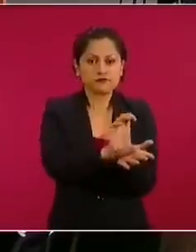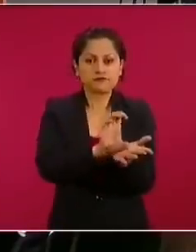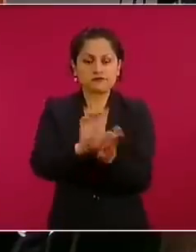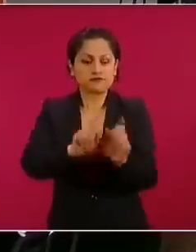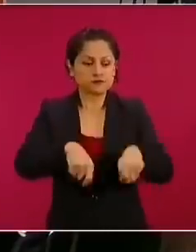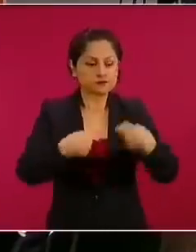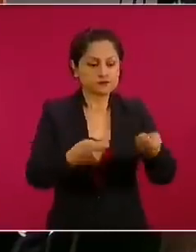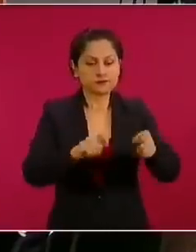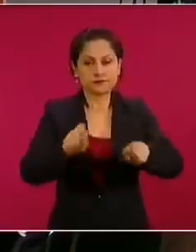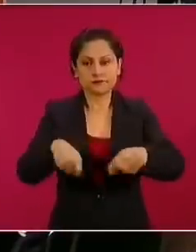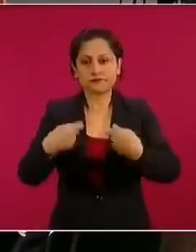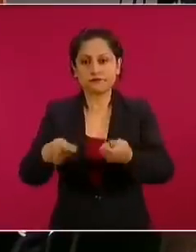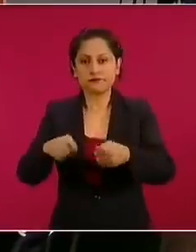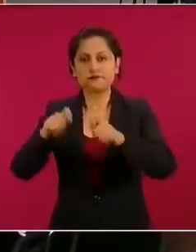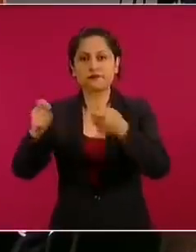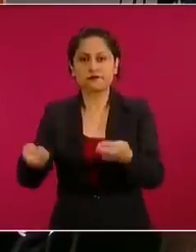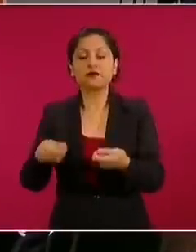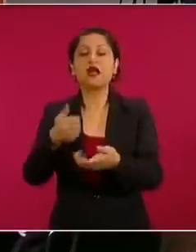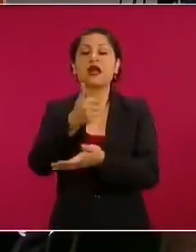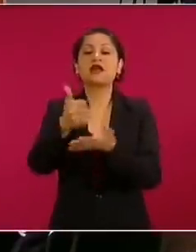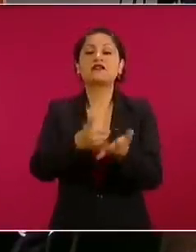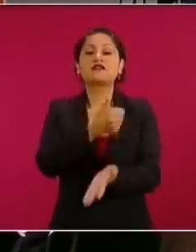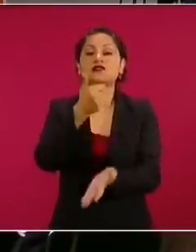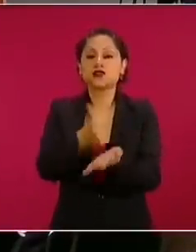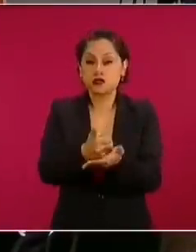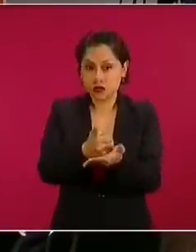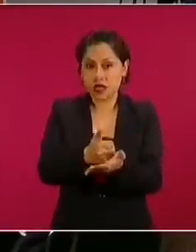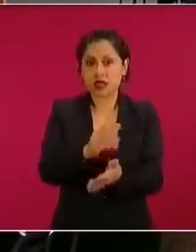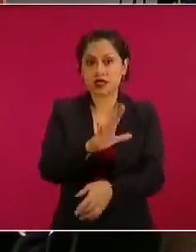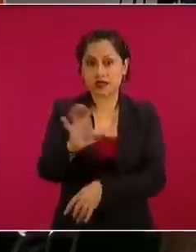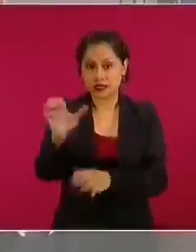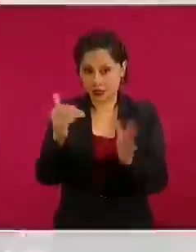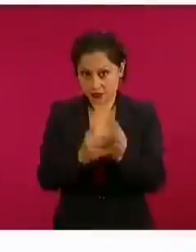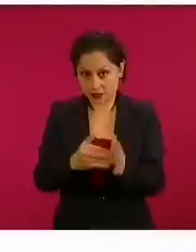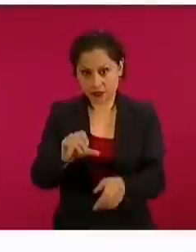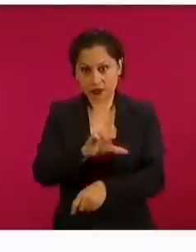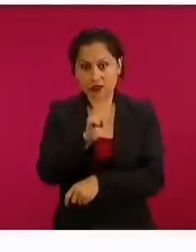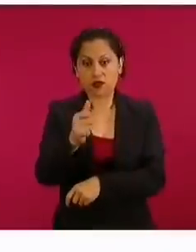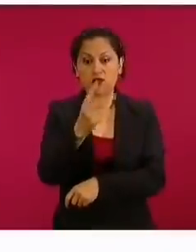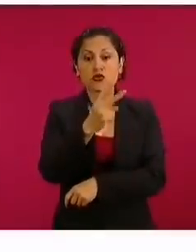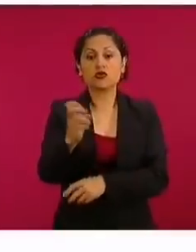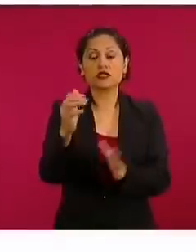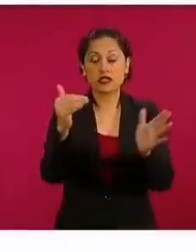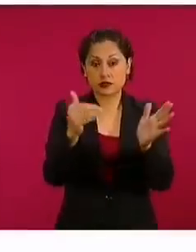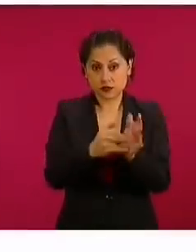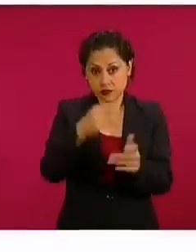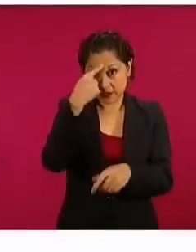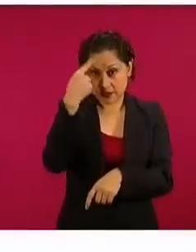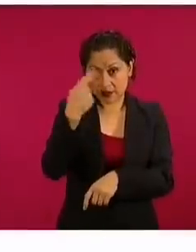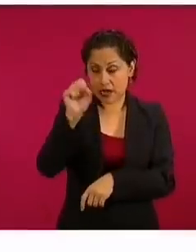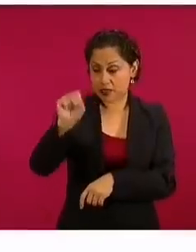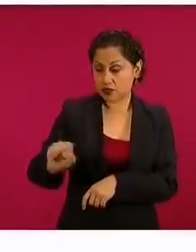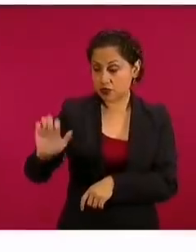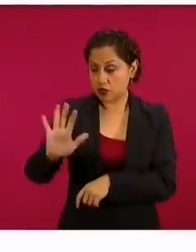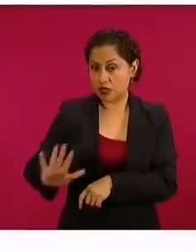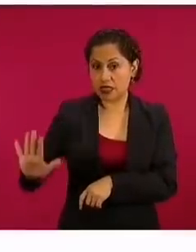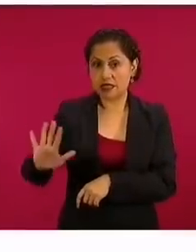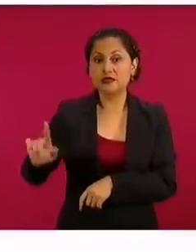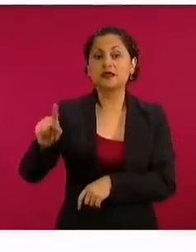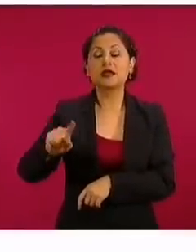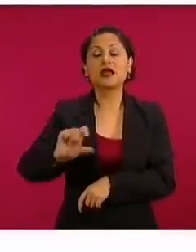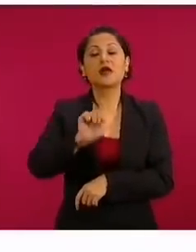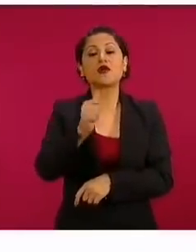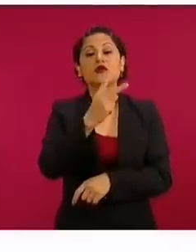500 mil en zonas metropolitanas, 300 mil apoyos en el sur sureste y 200 mil